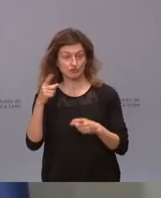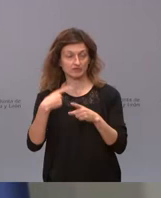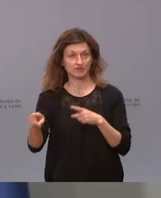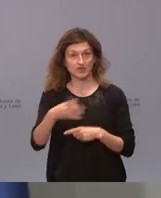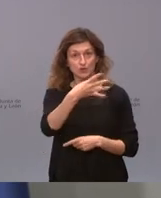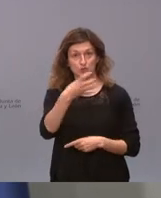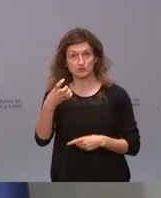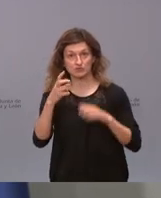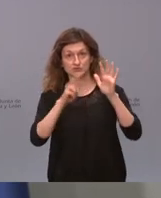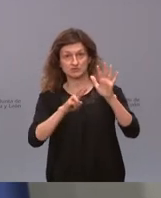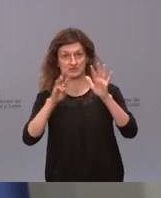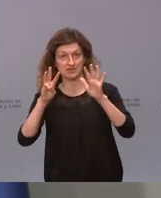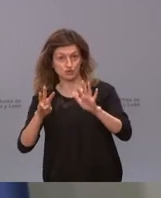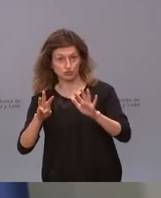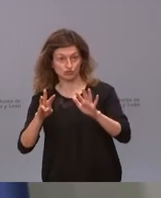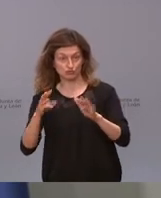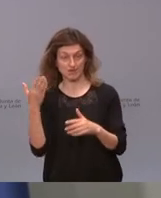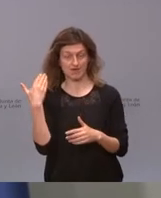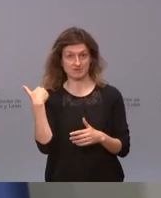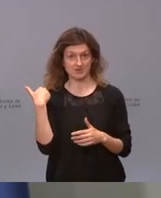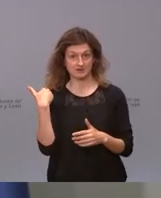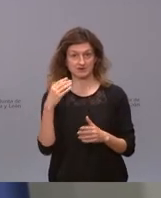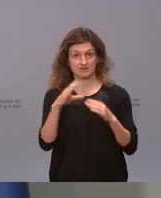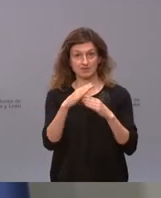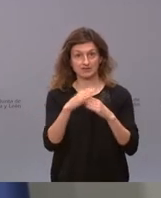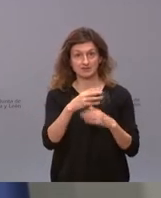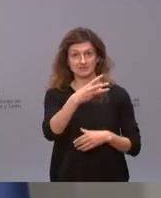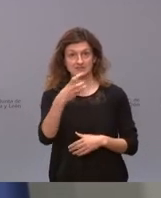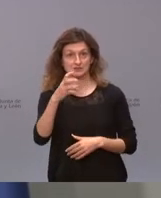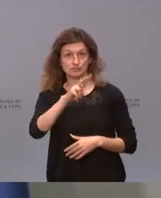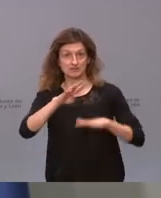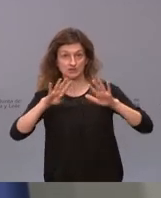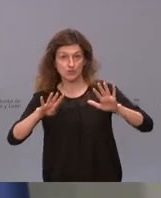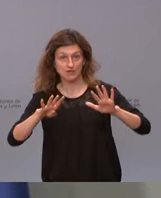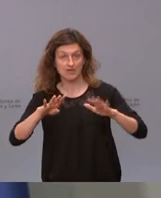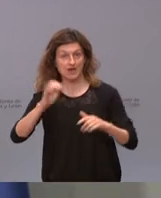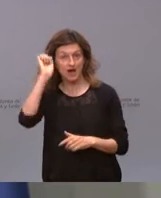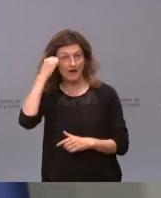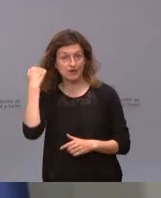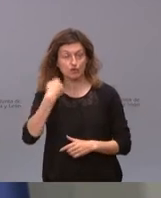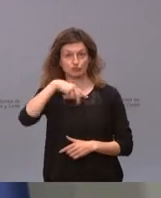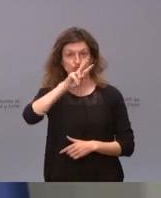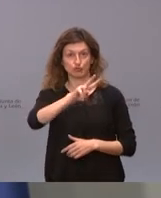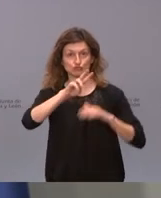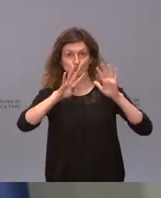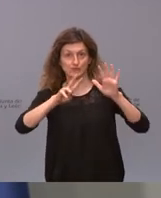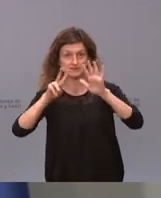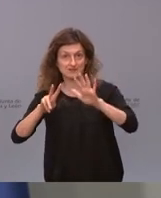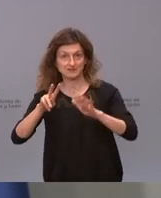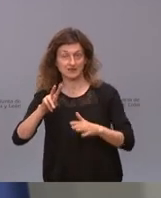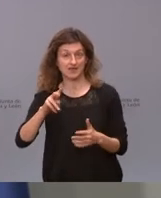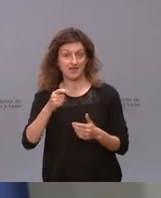478, con las cifras de ayer en la Comunidad de Madrid de 329, en la de Aragón 297 y en la de Navarra